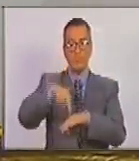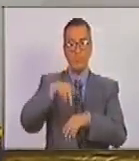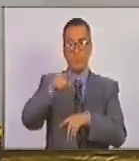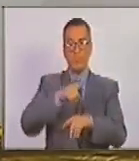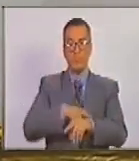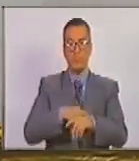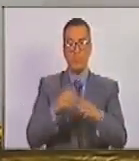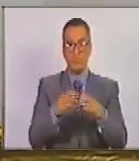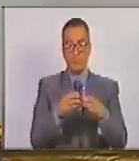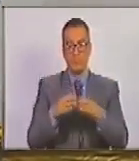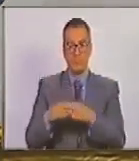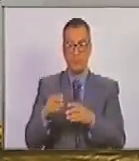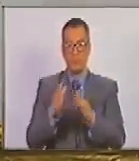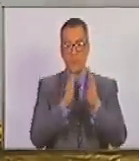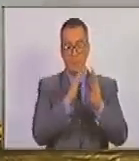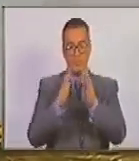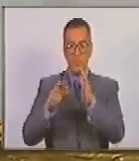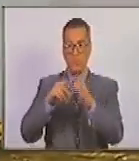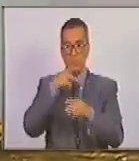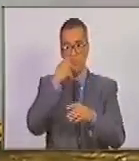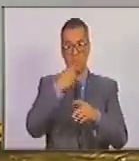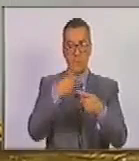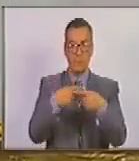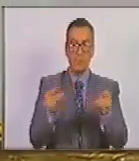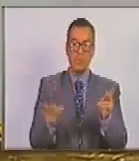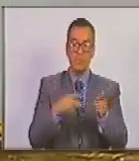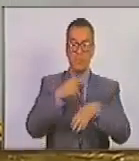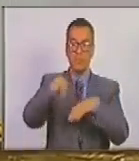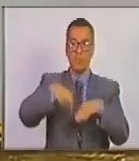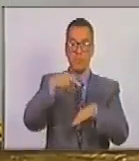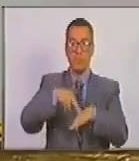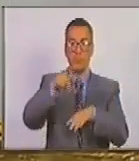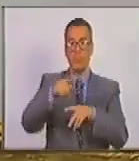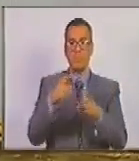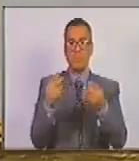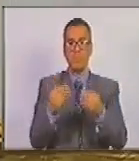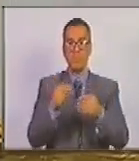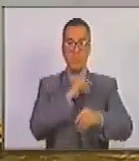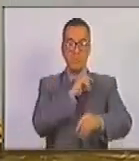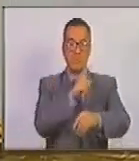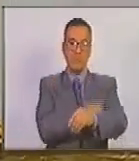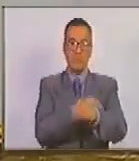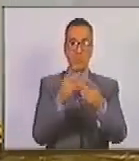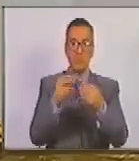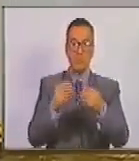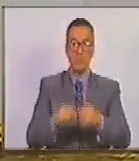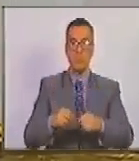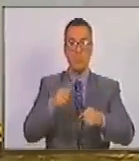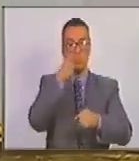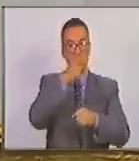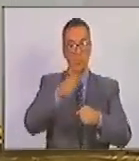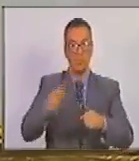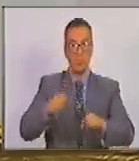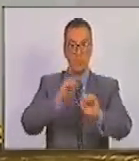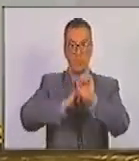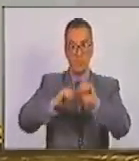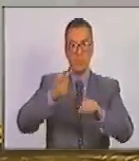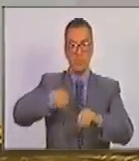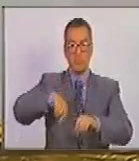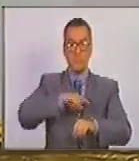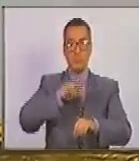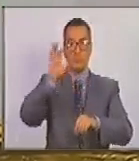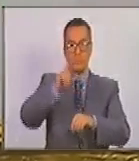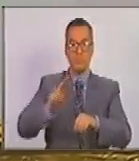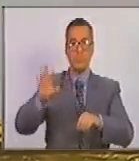en coordinación con el resto de los poderes públicos nacionales tendremos que realizar con muchísima fuerza y con muchísimo pueblo para defender la patria